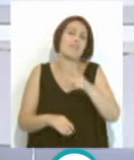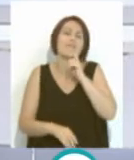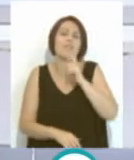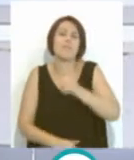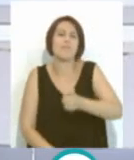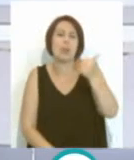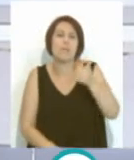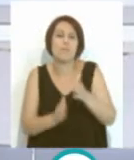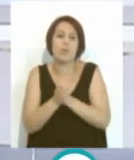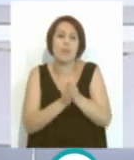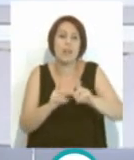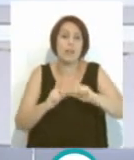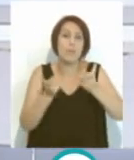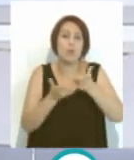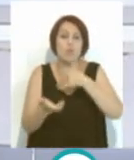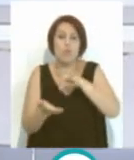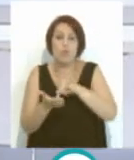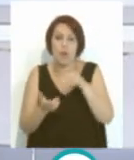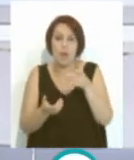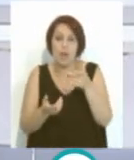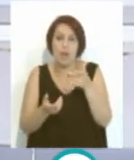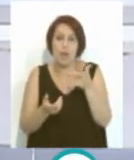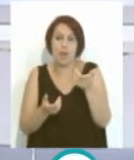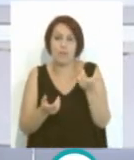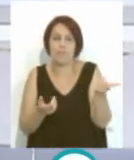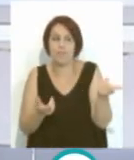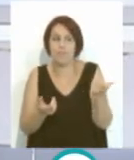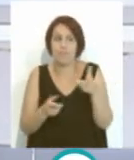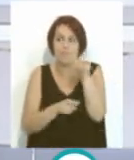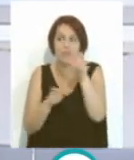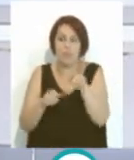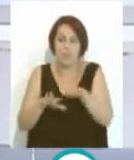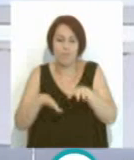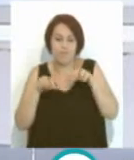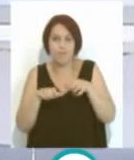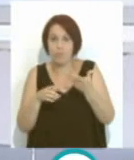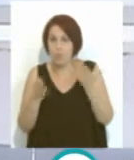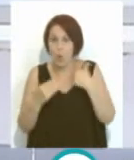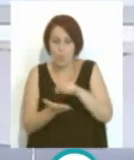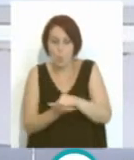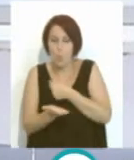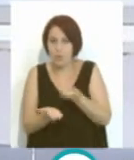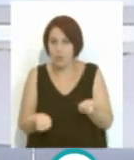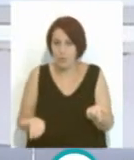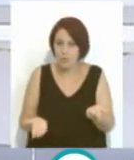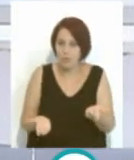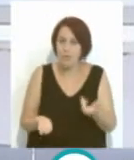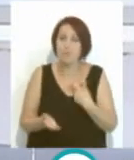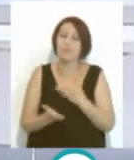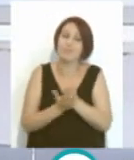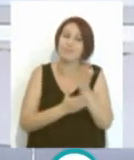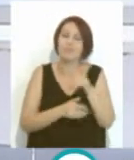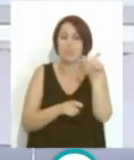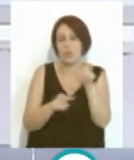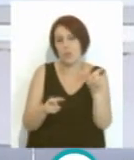difícil motivar a un equipo cuando vos no tenés gente en la grada. Por otro lado, también hay gente que